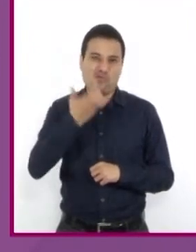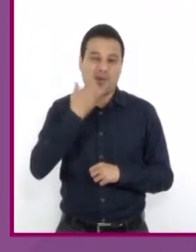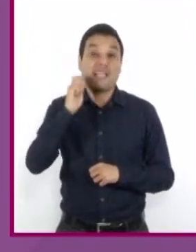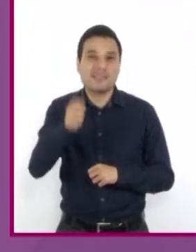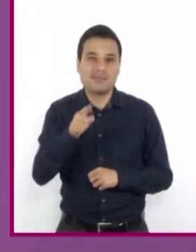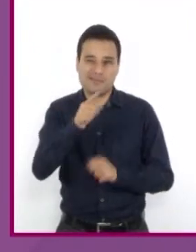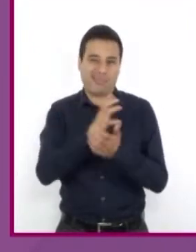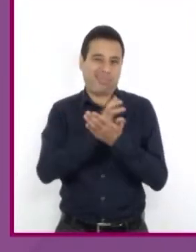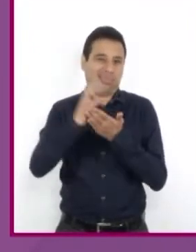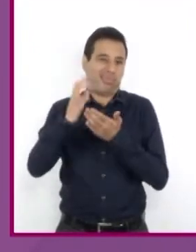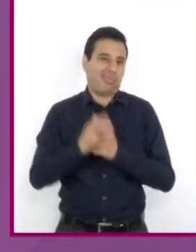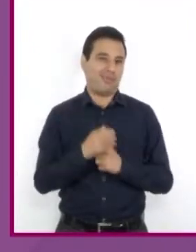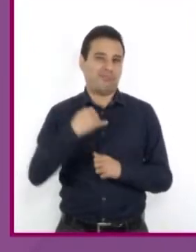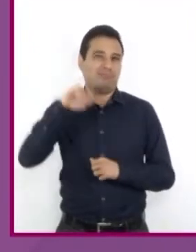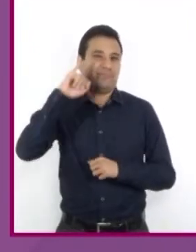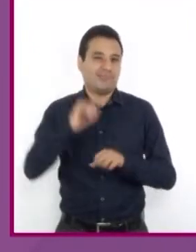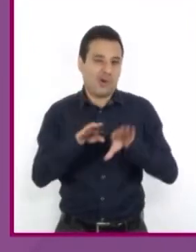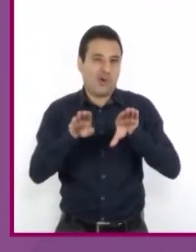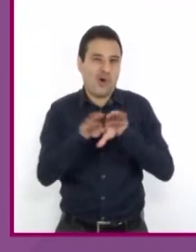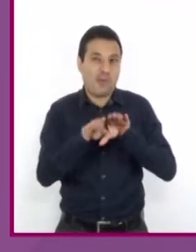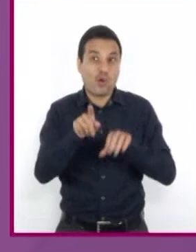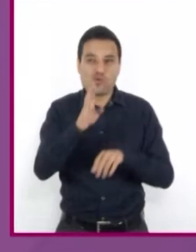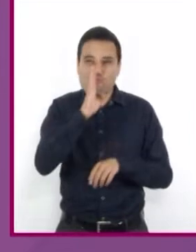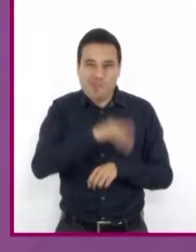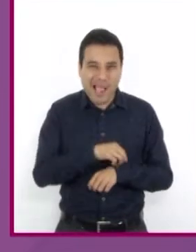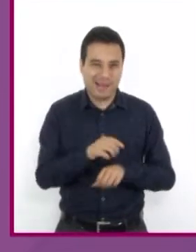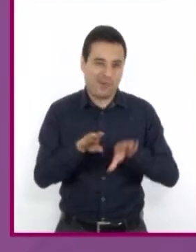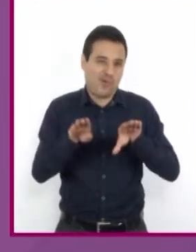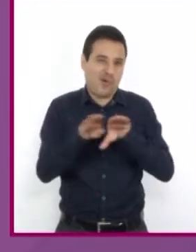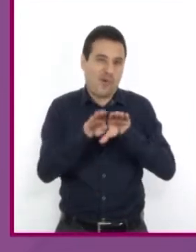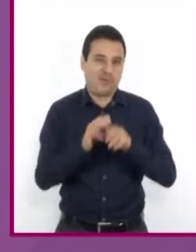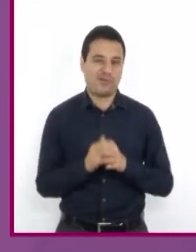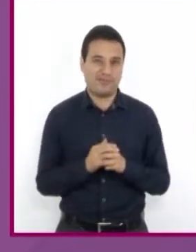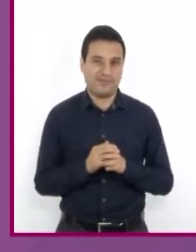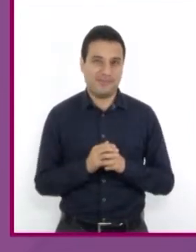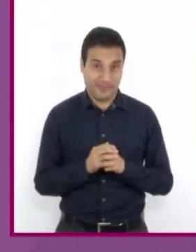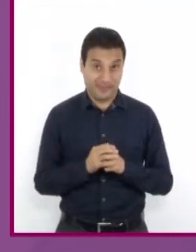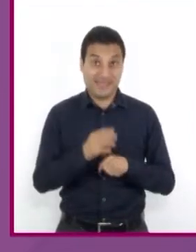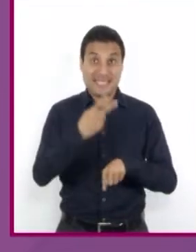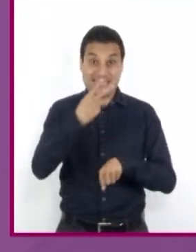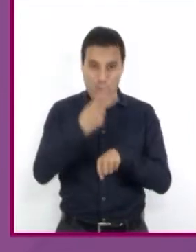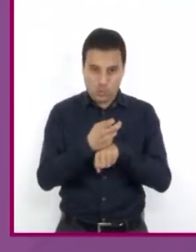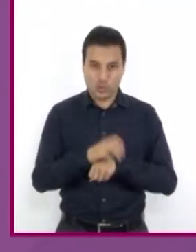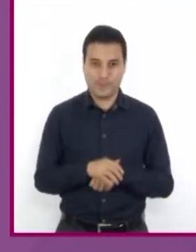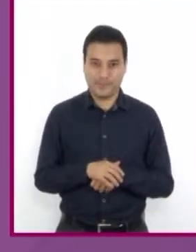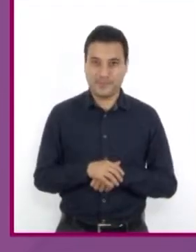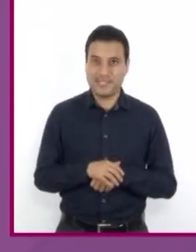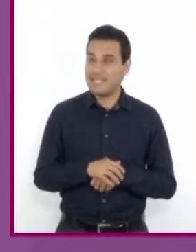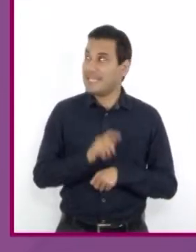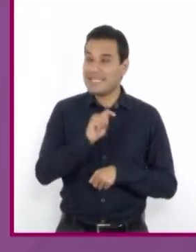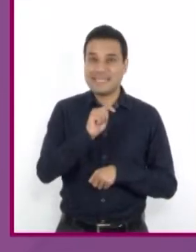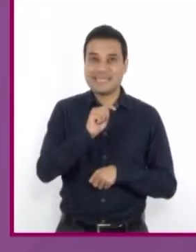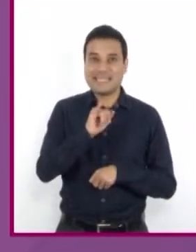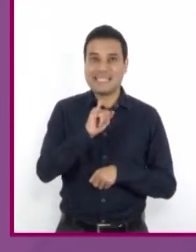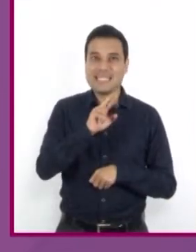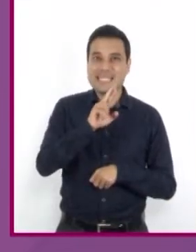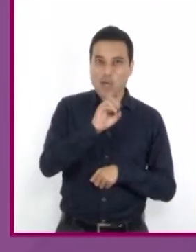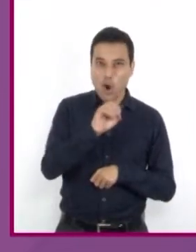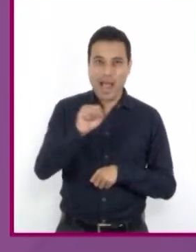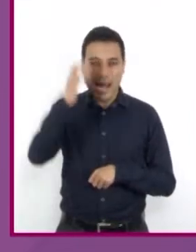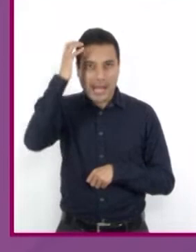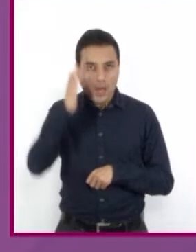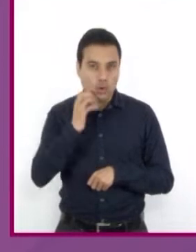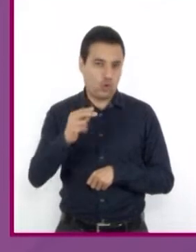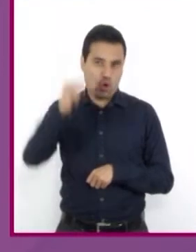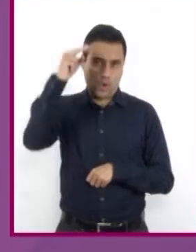exageraste, hiciste mal o fue incorrecto lo que dijiste. La segunda expresión, me tiró a león, es empleada también en el